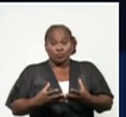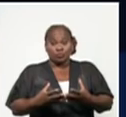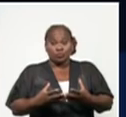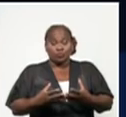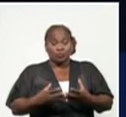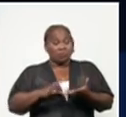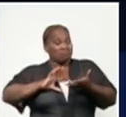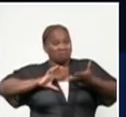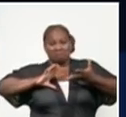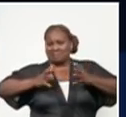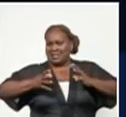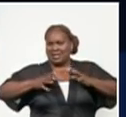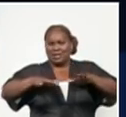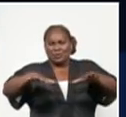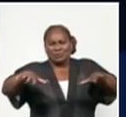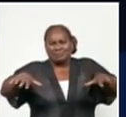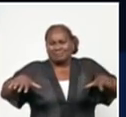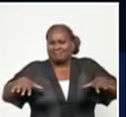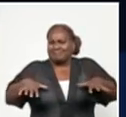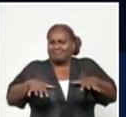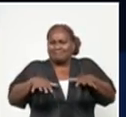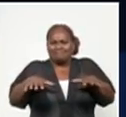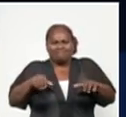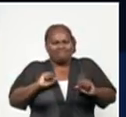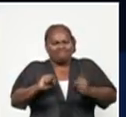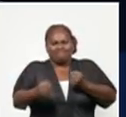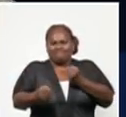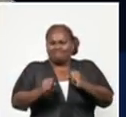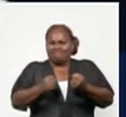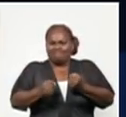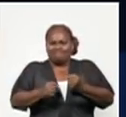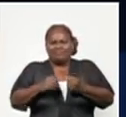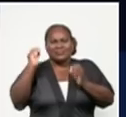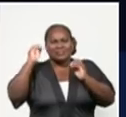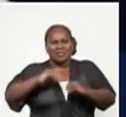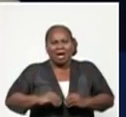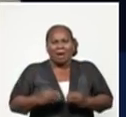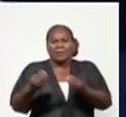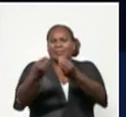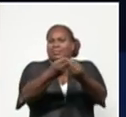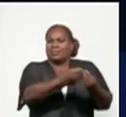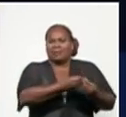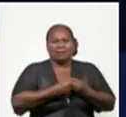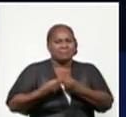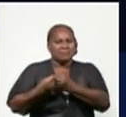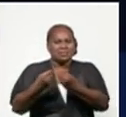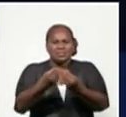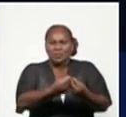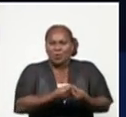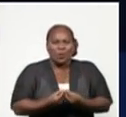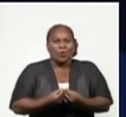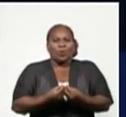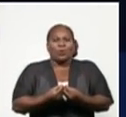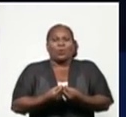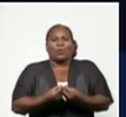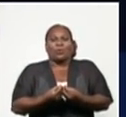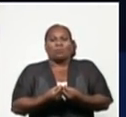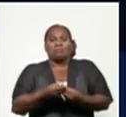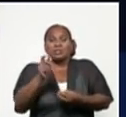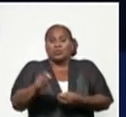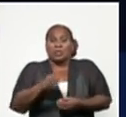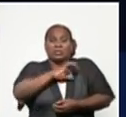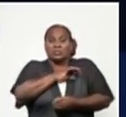compleja en su control por todo lo que se conoce, su transmisibilidad, su transmisión en casos asintomáticos,